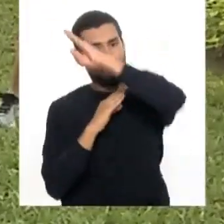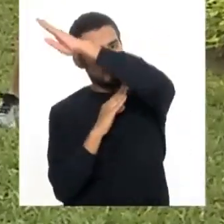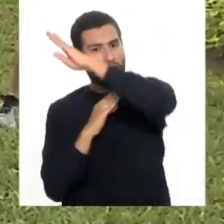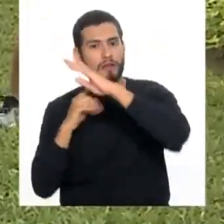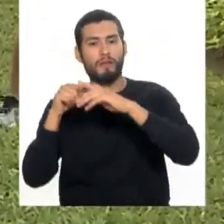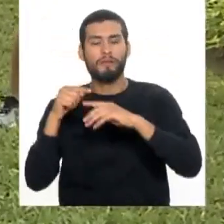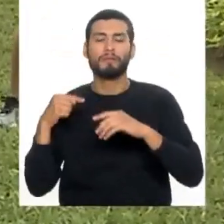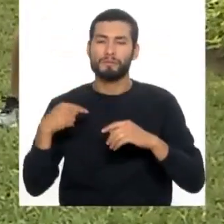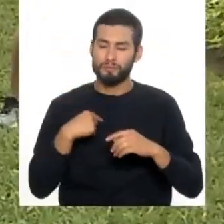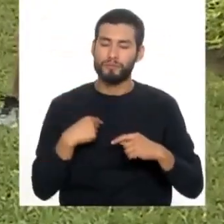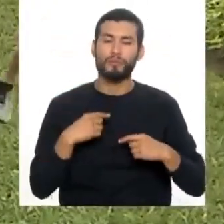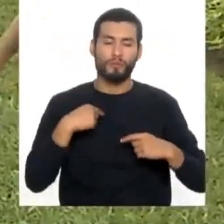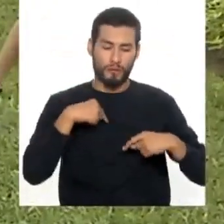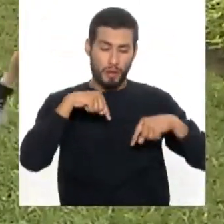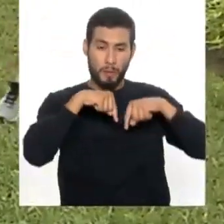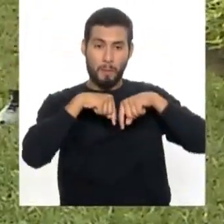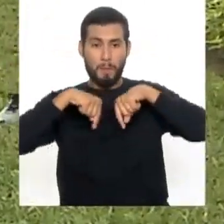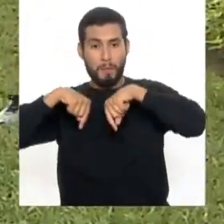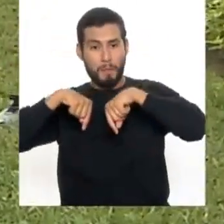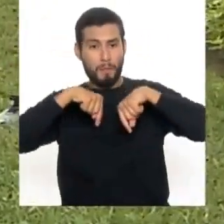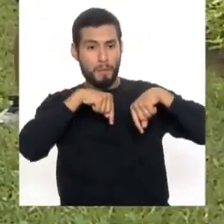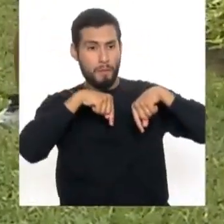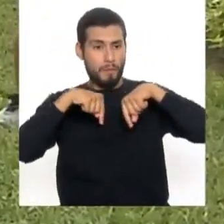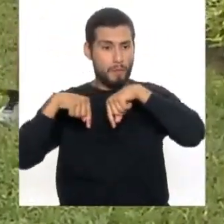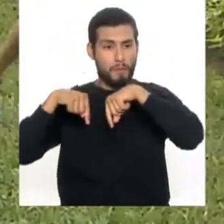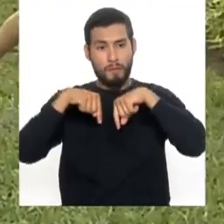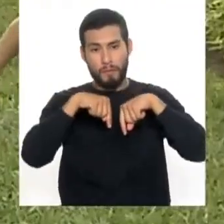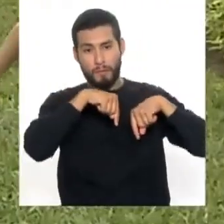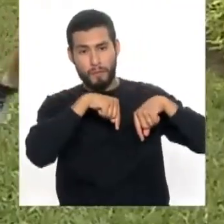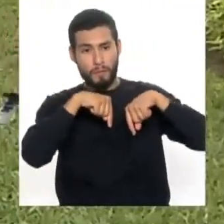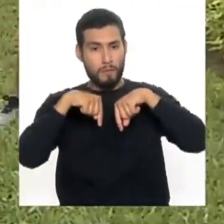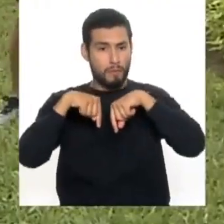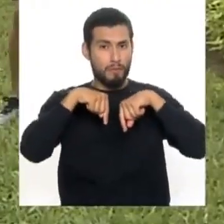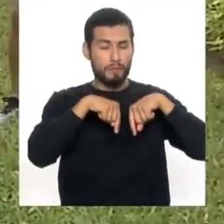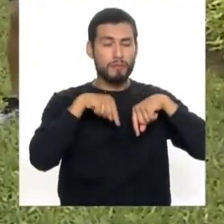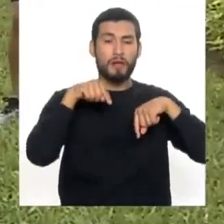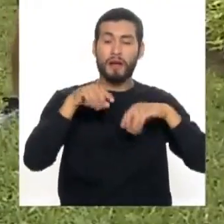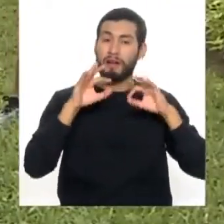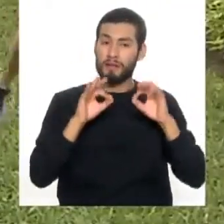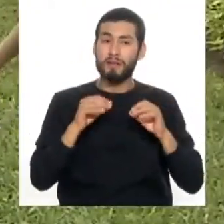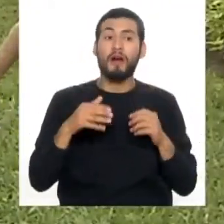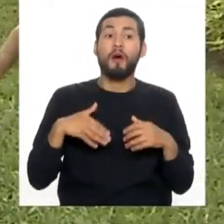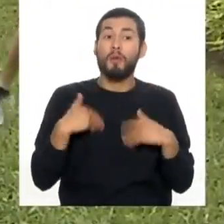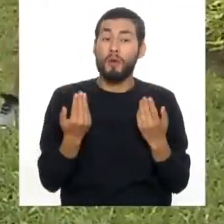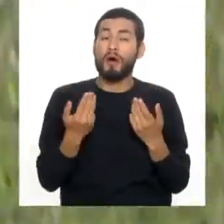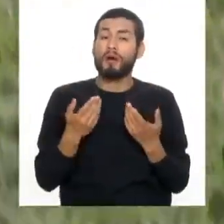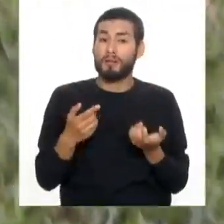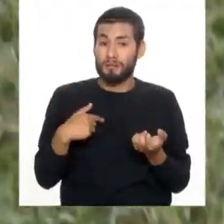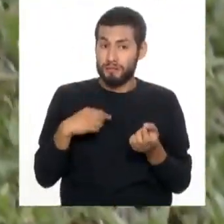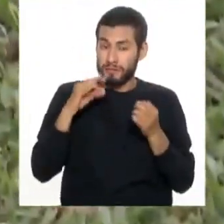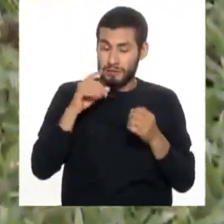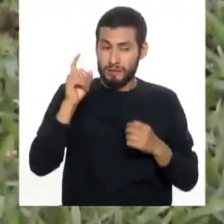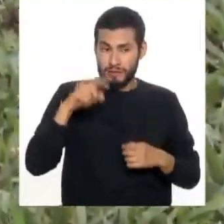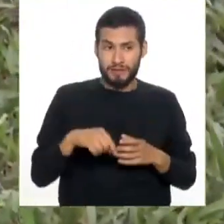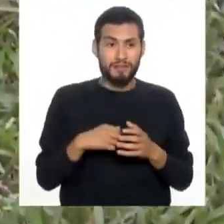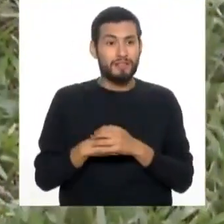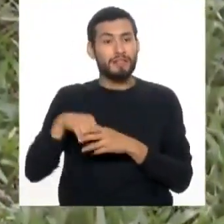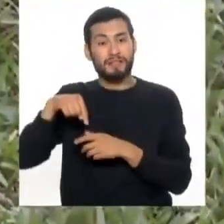Ajá. Con movimiento de los pies también. Ahí. Y vamos a aumentar. ver, aquí hay mucha coordinación, ¿eh?